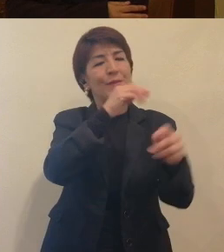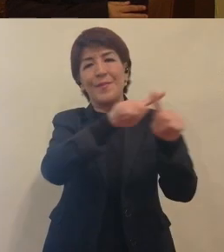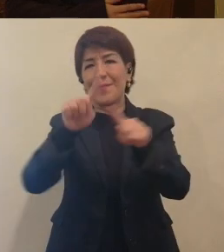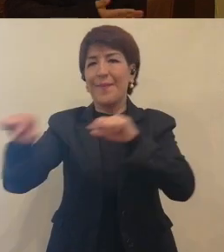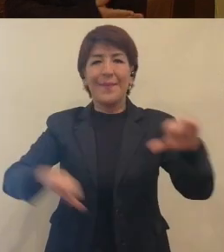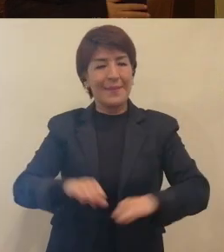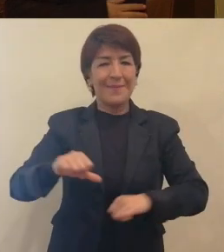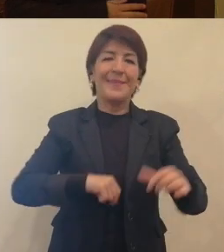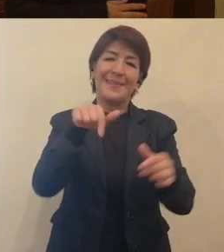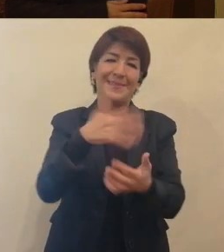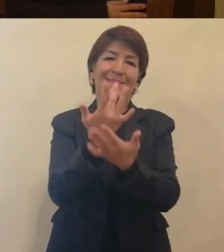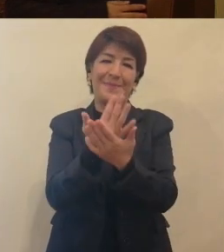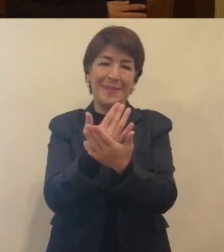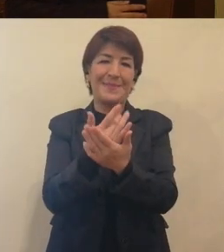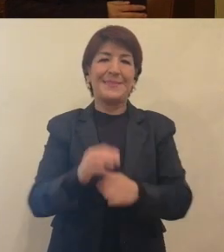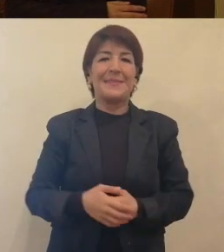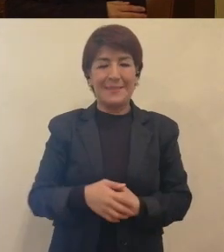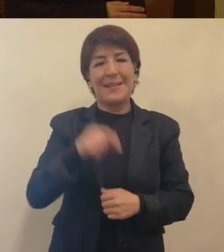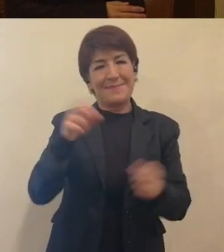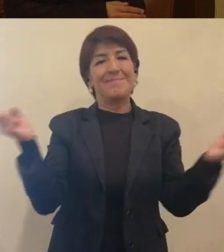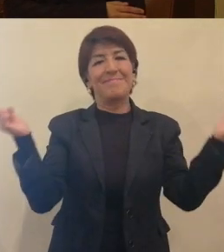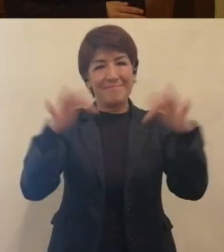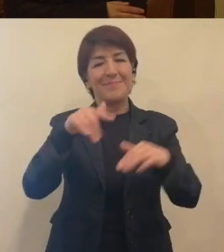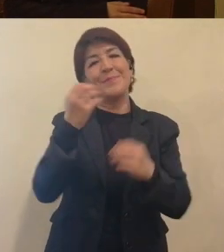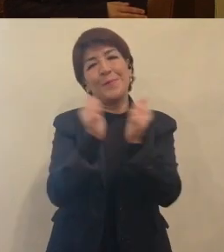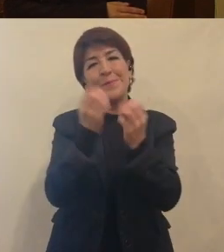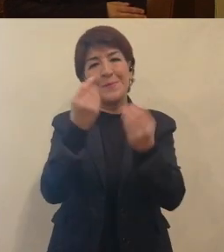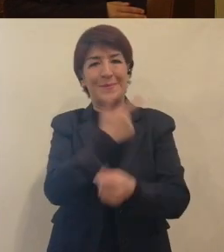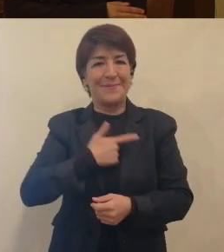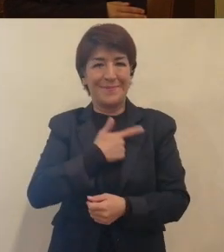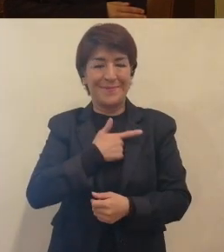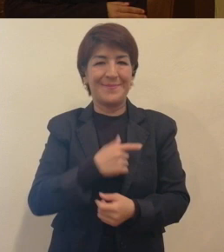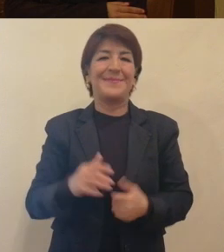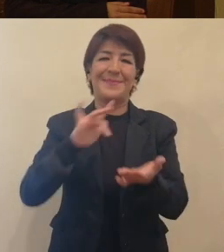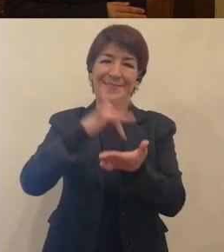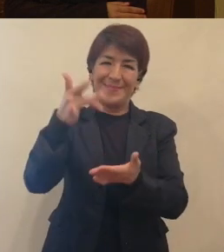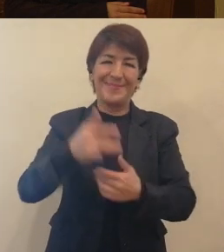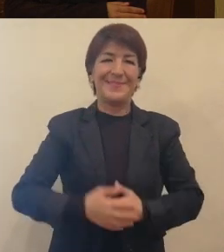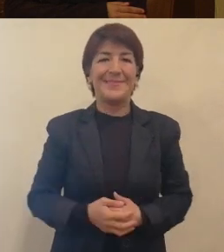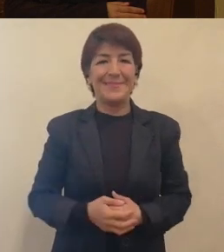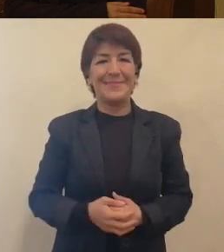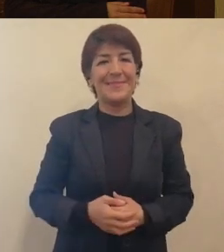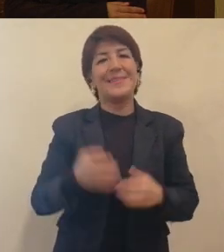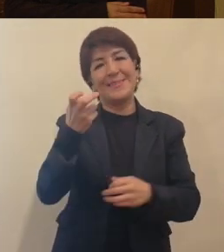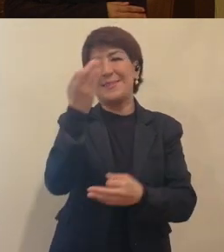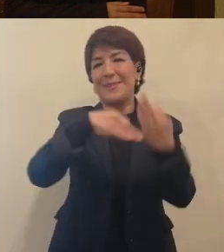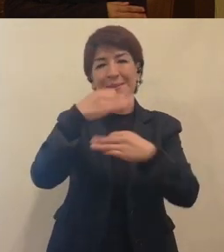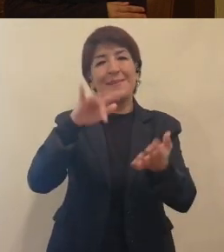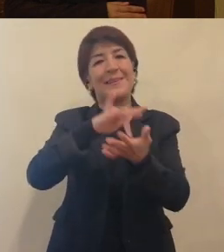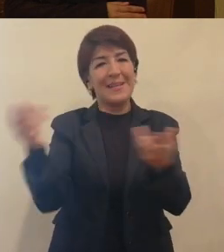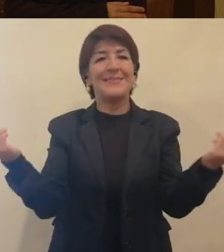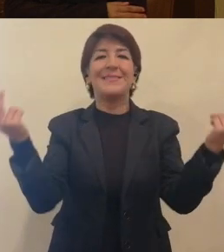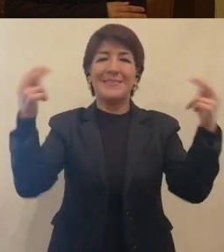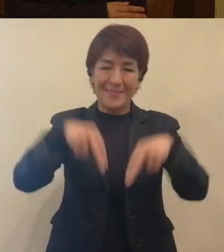y bueno, aquí los esperamos. Así es, los esperamos aquí, con mucho gusto. Gracias. Ok, bueno, pues